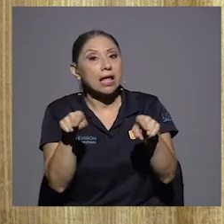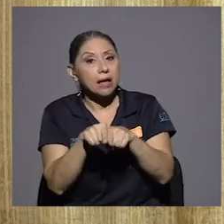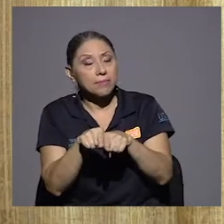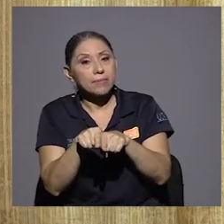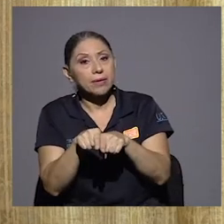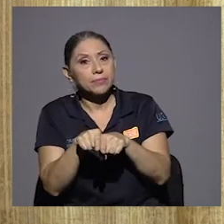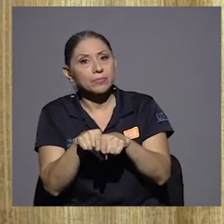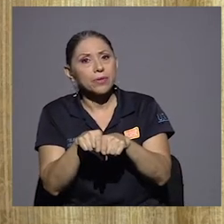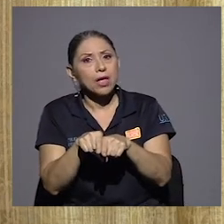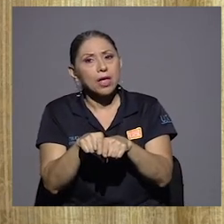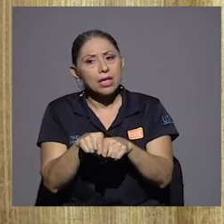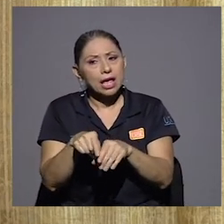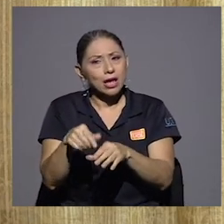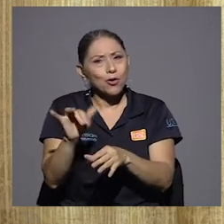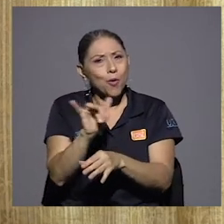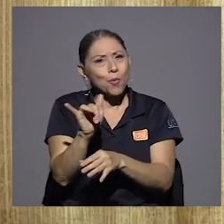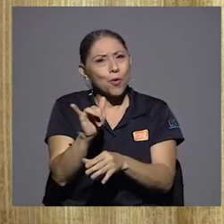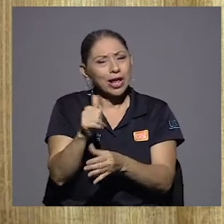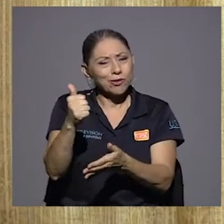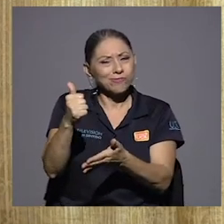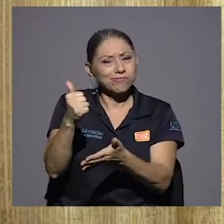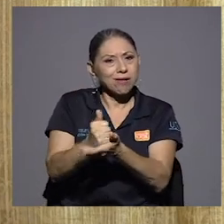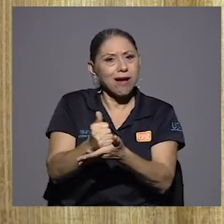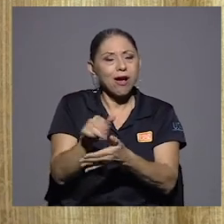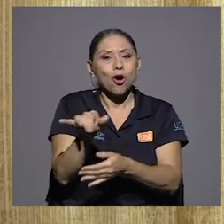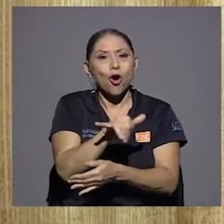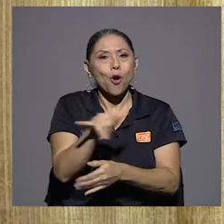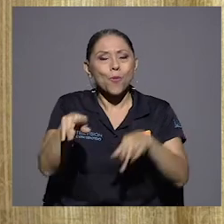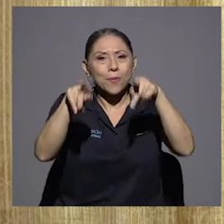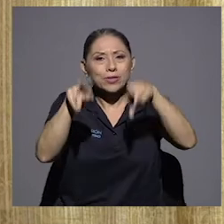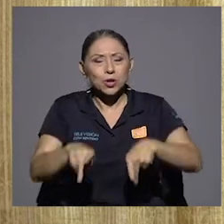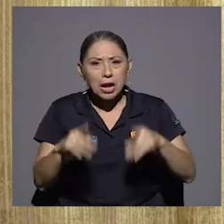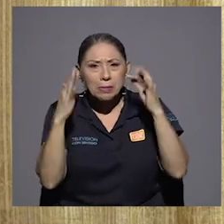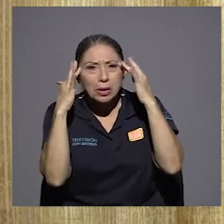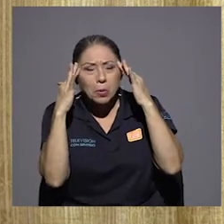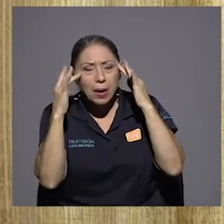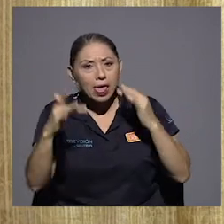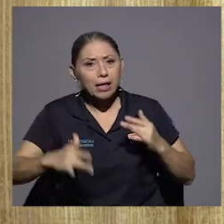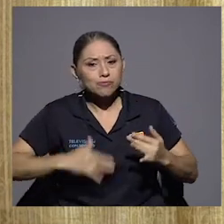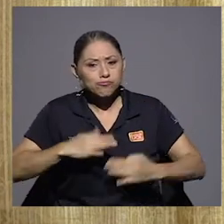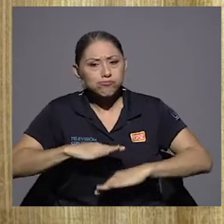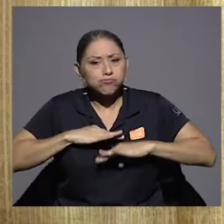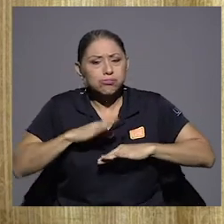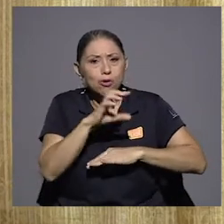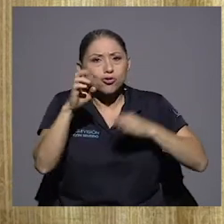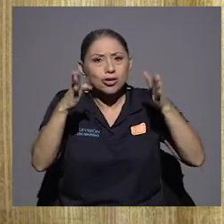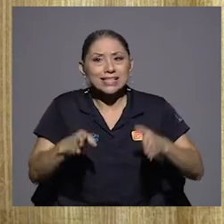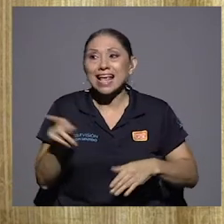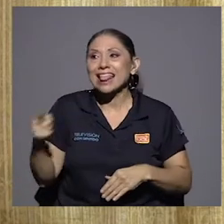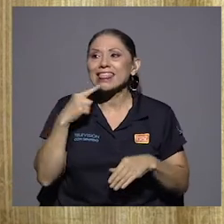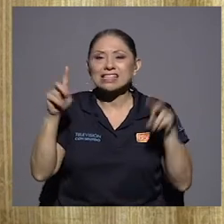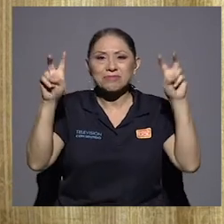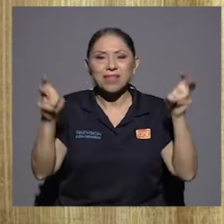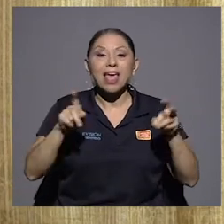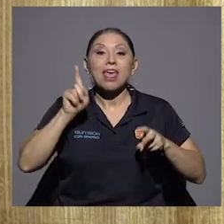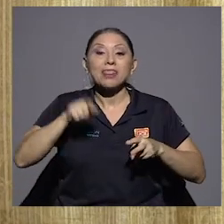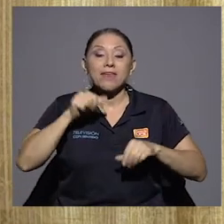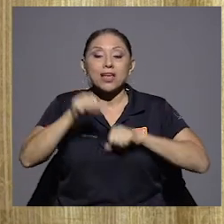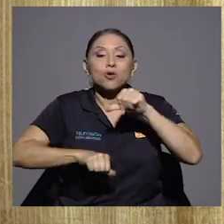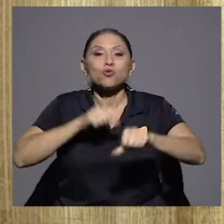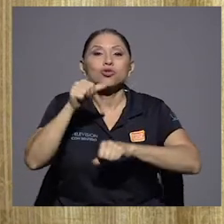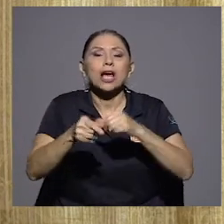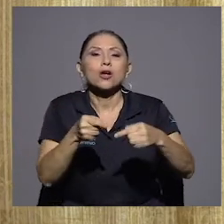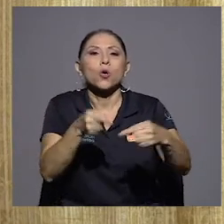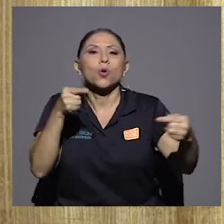como una persona preocupada por el bienestar de los costarricenses en aquel momento él dice que hay que luchar contra la muerte en un país cuya